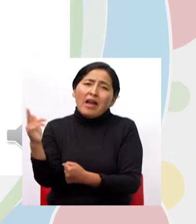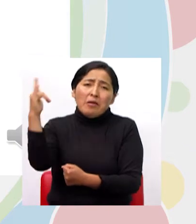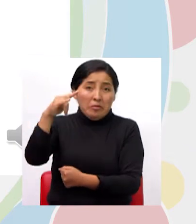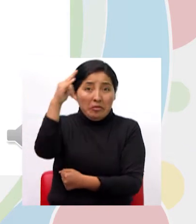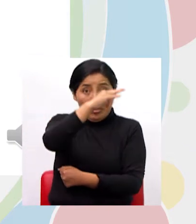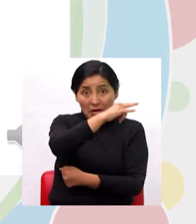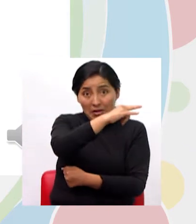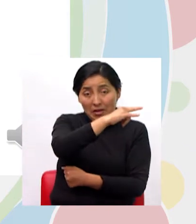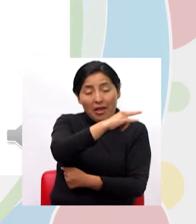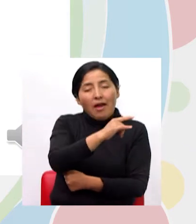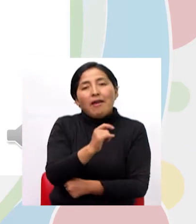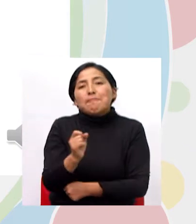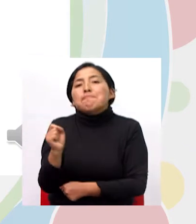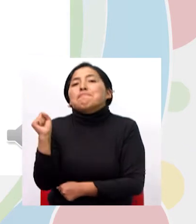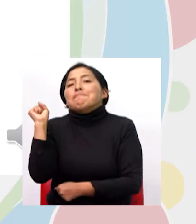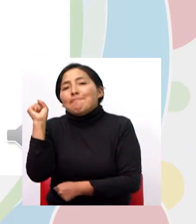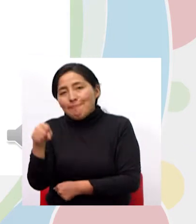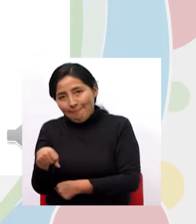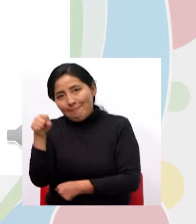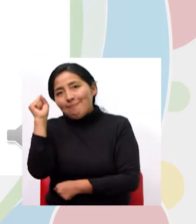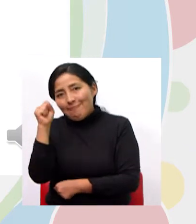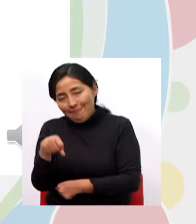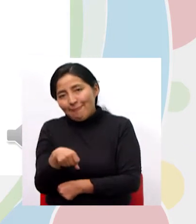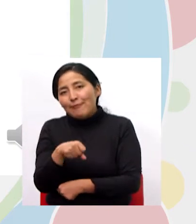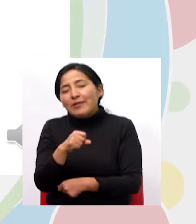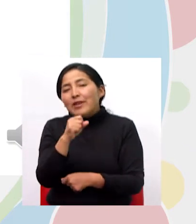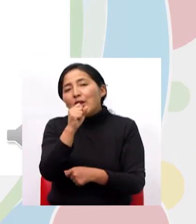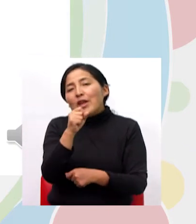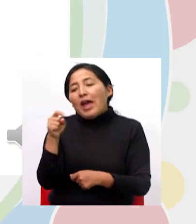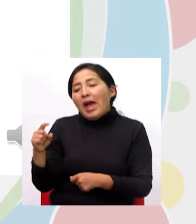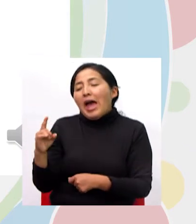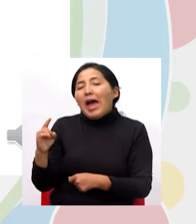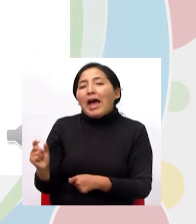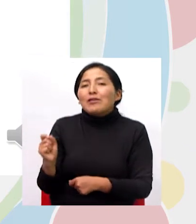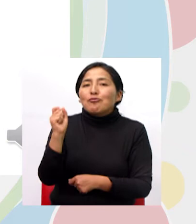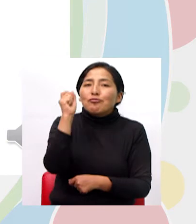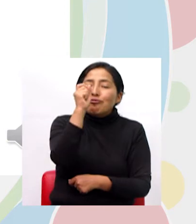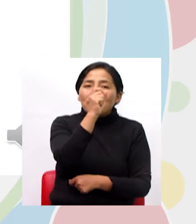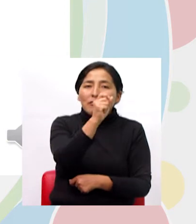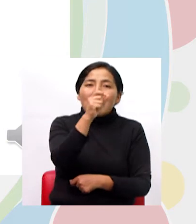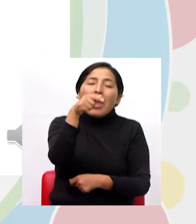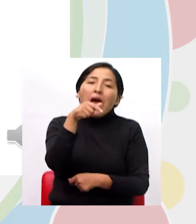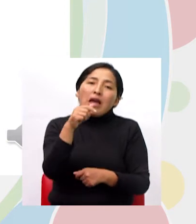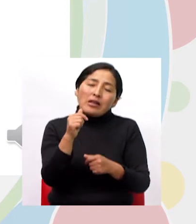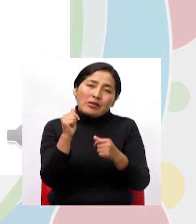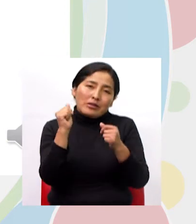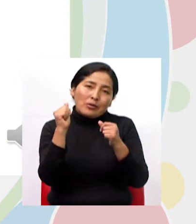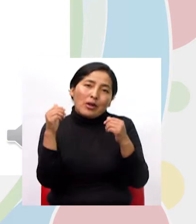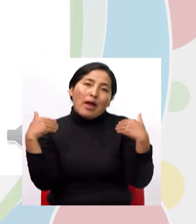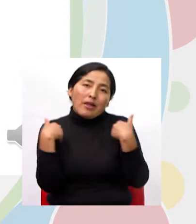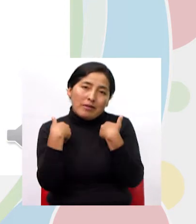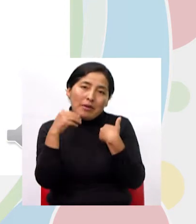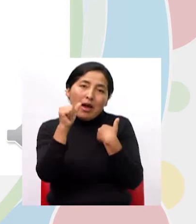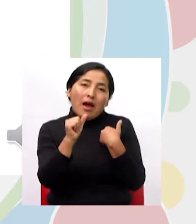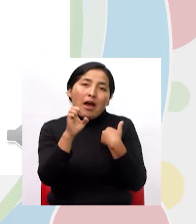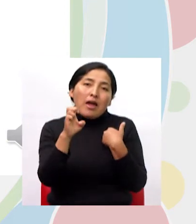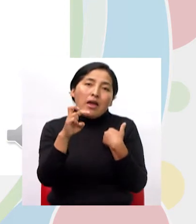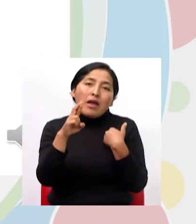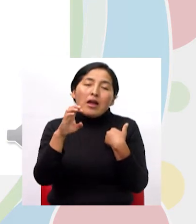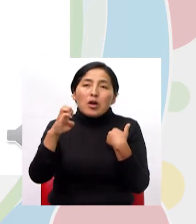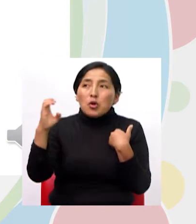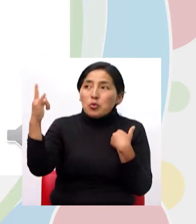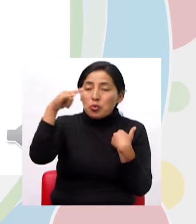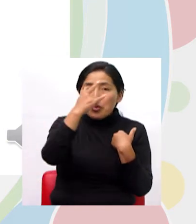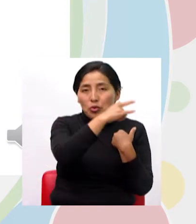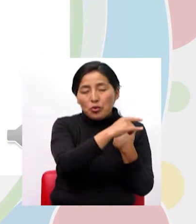la clase aéreo? claro que sí esa es la respuesta correcta corresponde ahora vamos con la siguiente